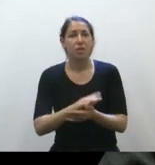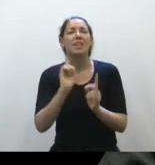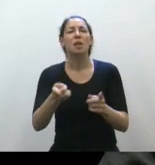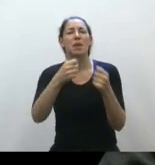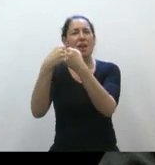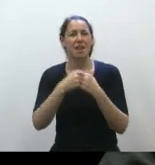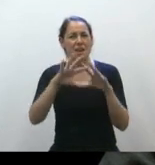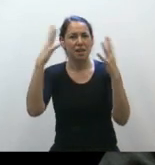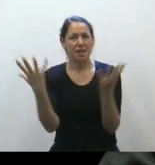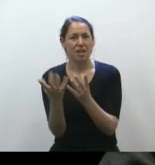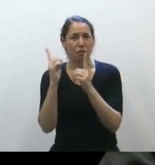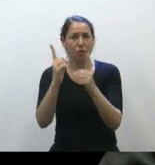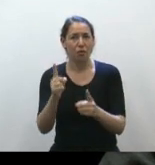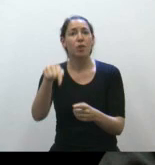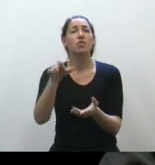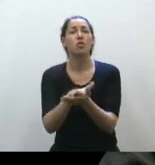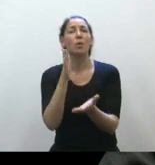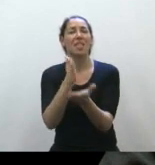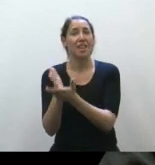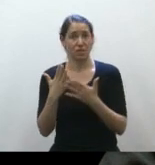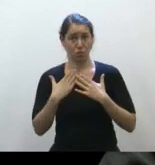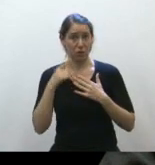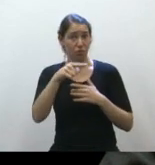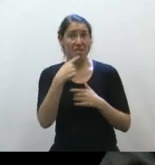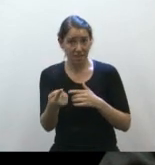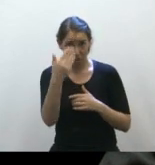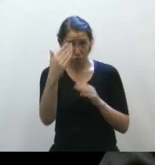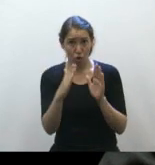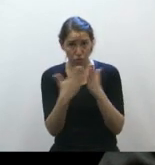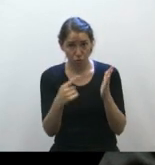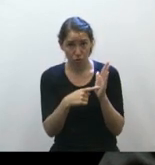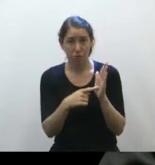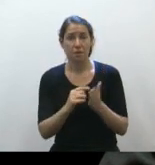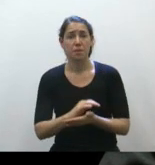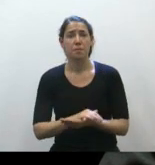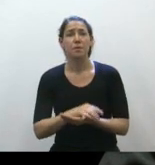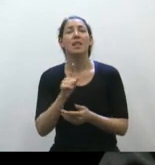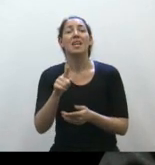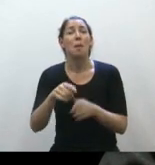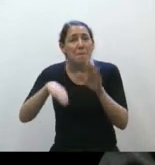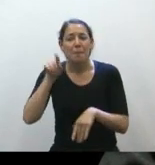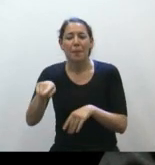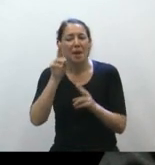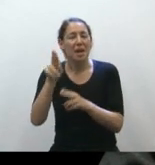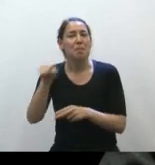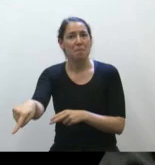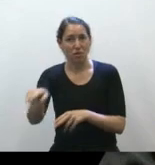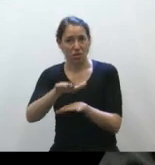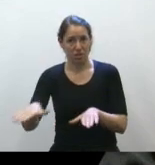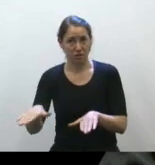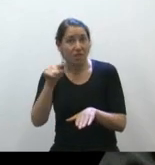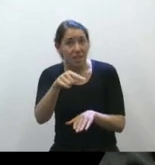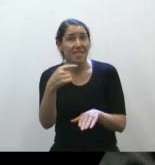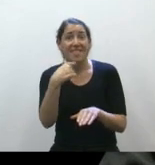internacionales vigentes sobre derechos humanos, dice la Constitución, en particular respecto de los niños, dice la Constitución,